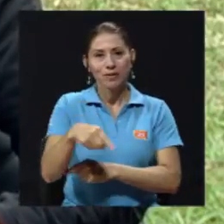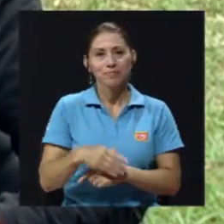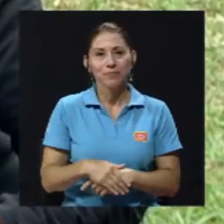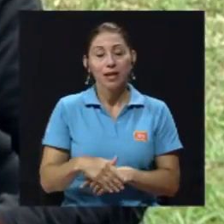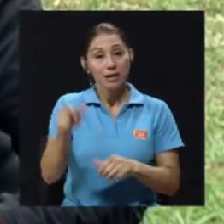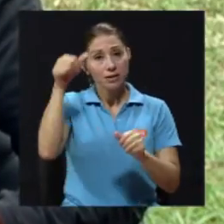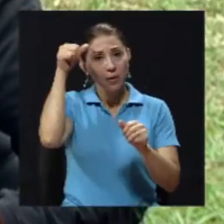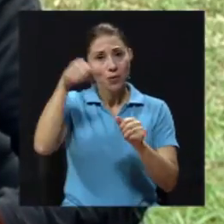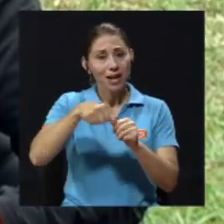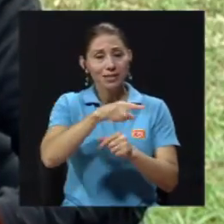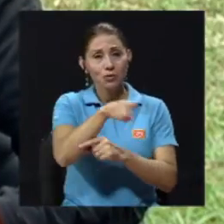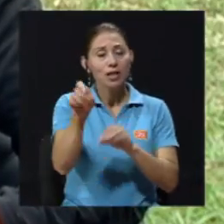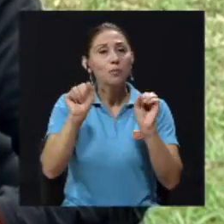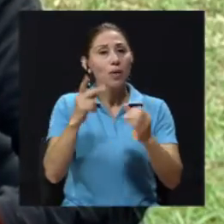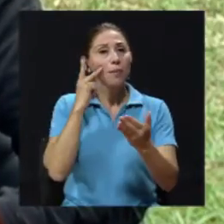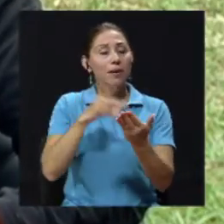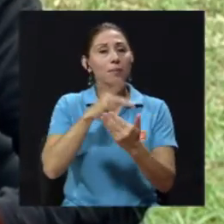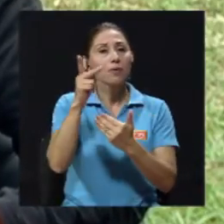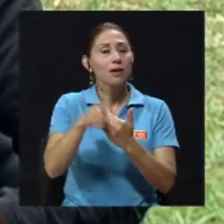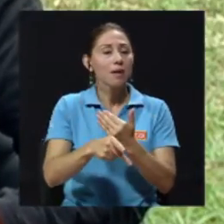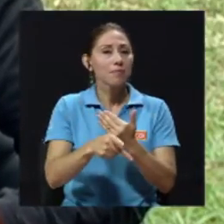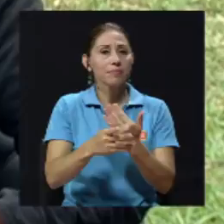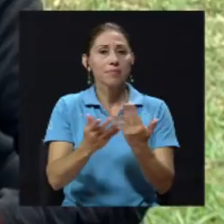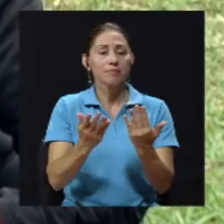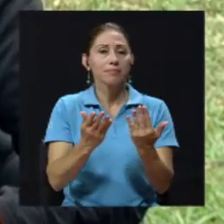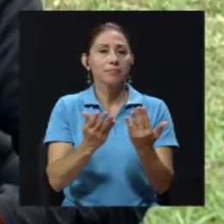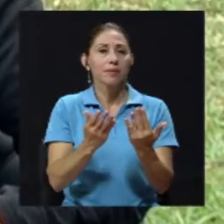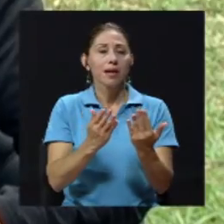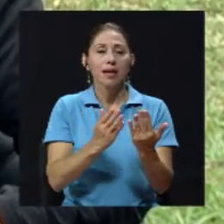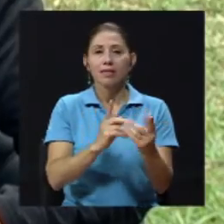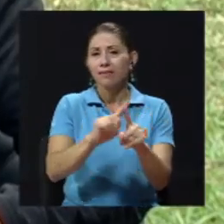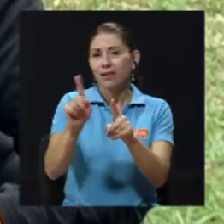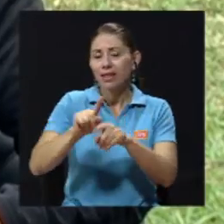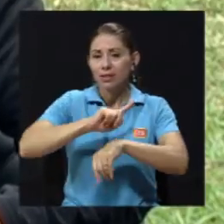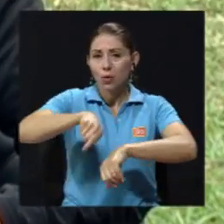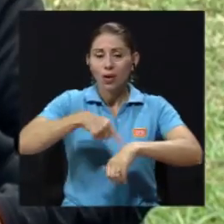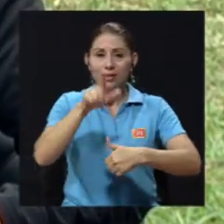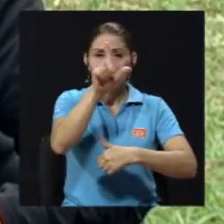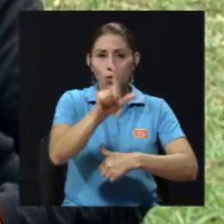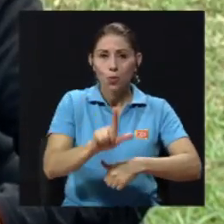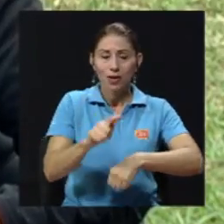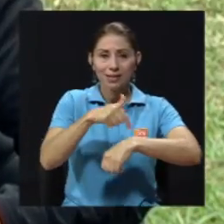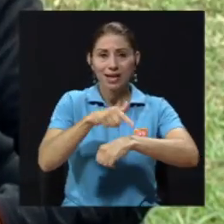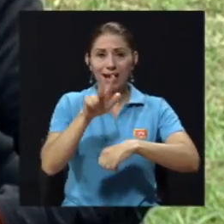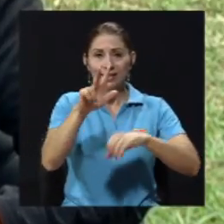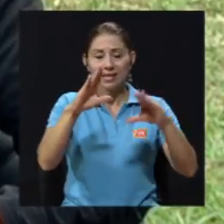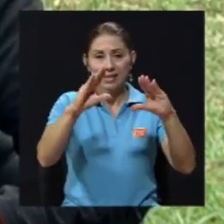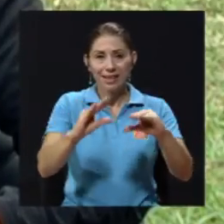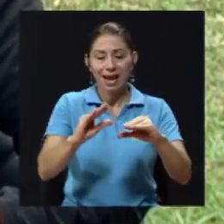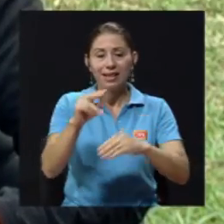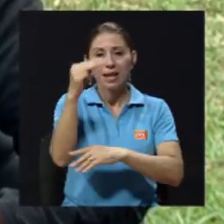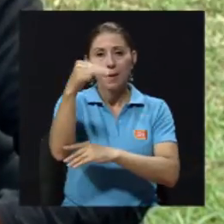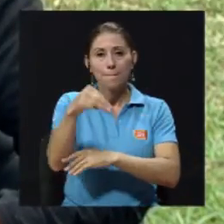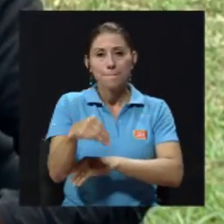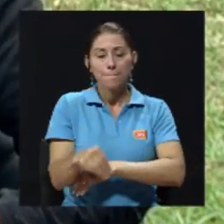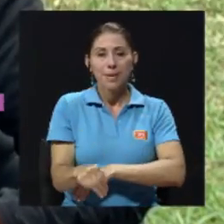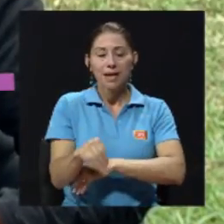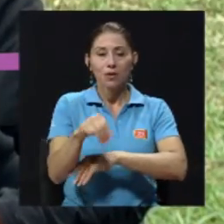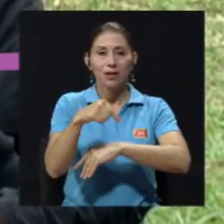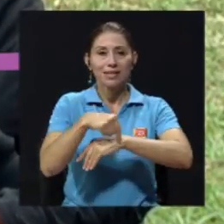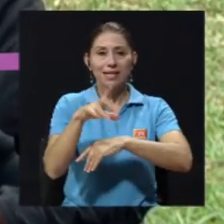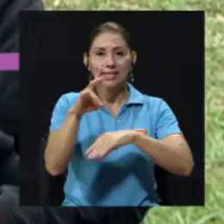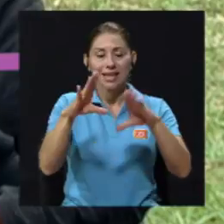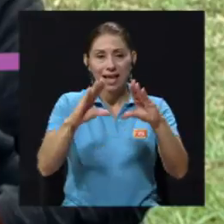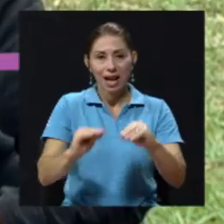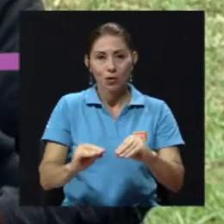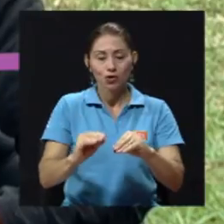de hoy. Recordarles que pueden vernos en todas nuestras ediciones los lunes a las 3 de la tarde, los miércoles a las 7